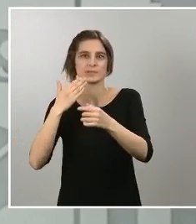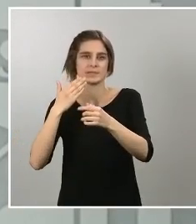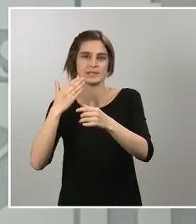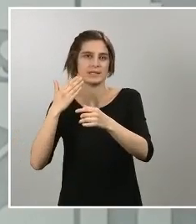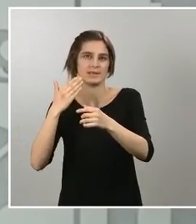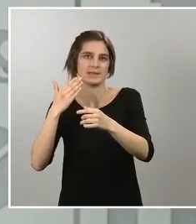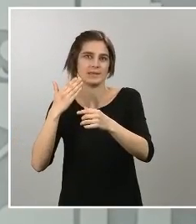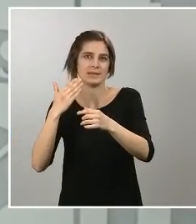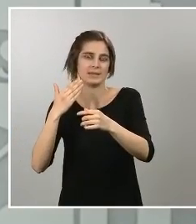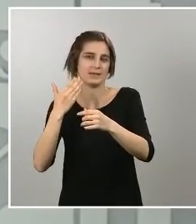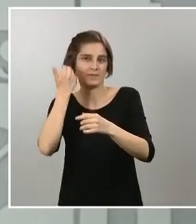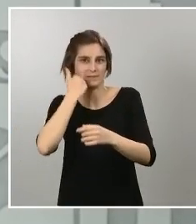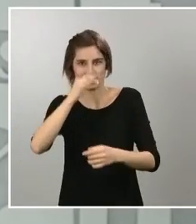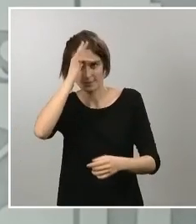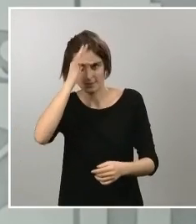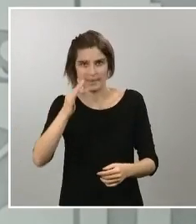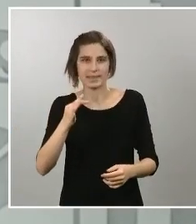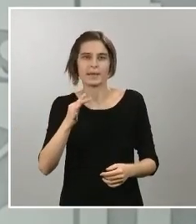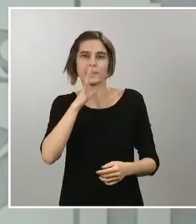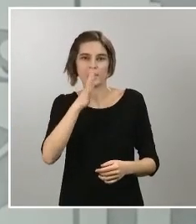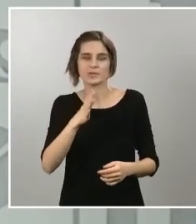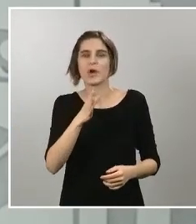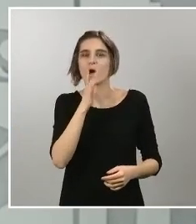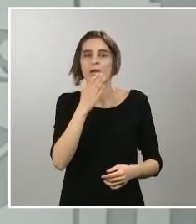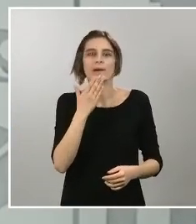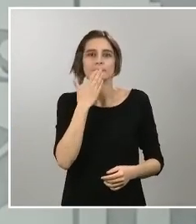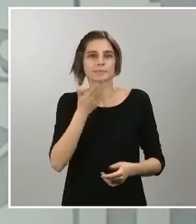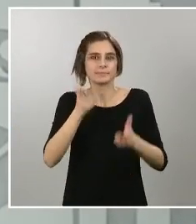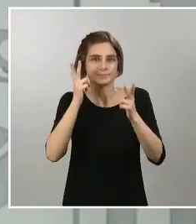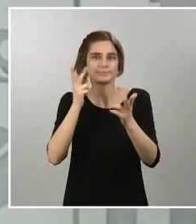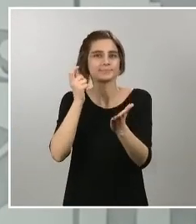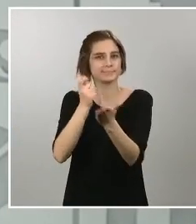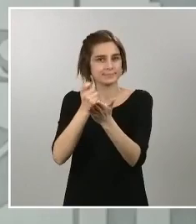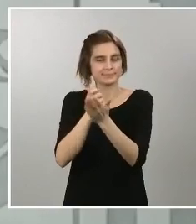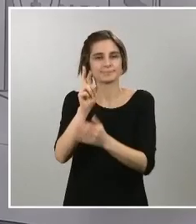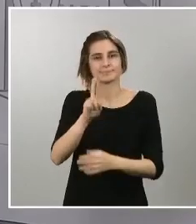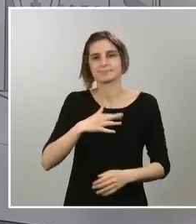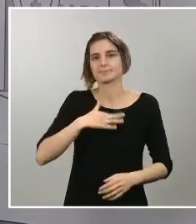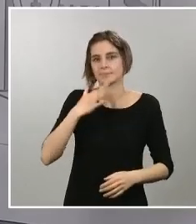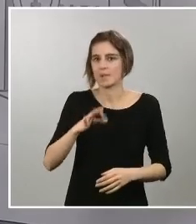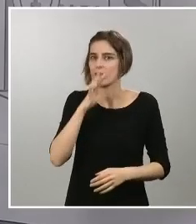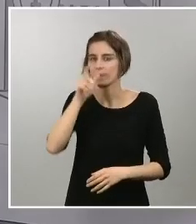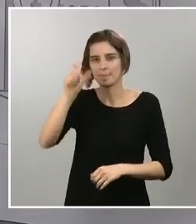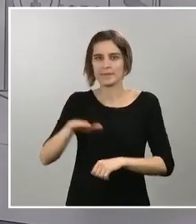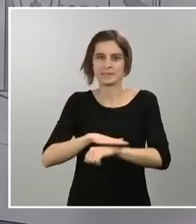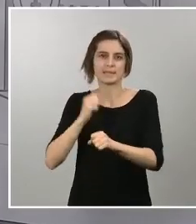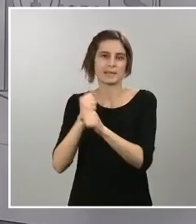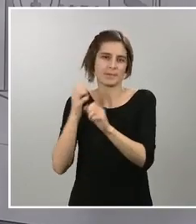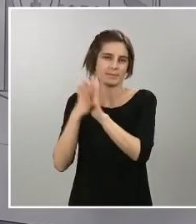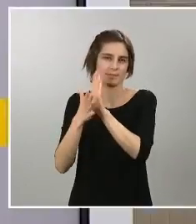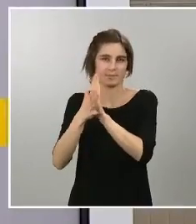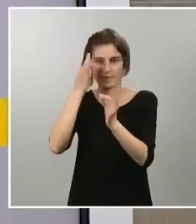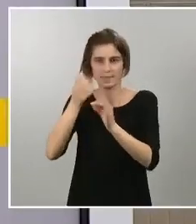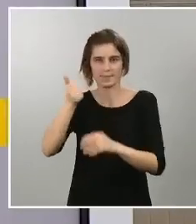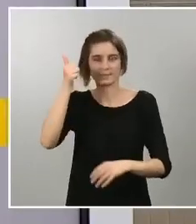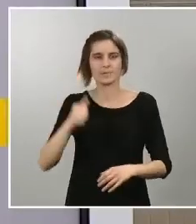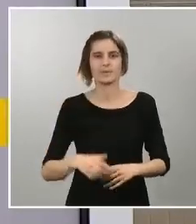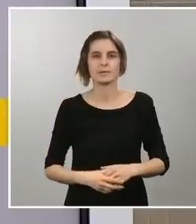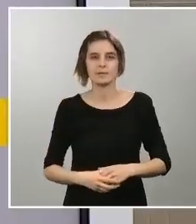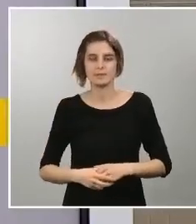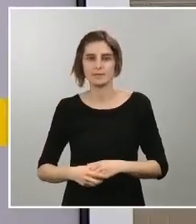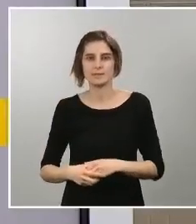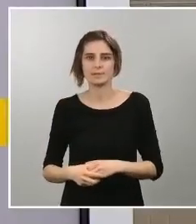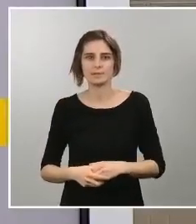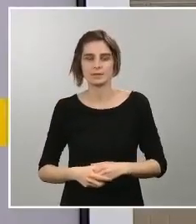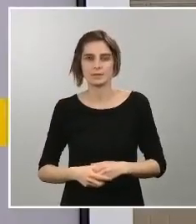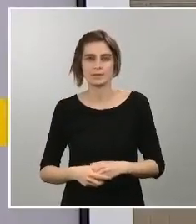que en este momento la ministra de Trabajo nos va a poder explicar con más detalle. Muchas gracias. Gracias ministra portavoz.